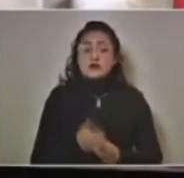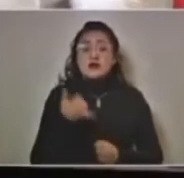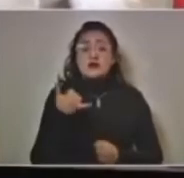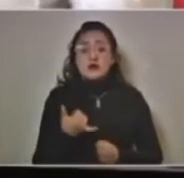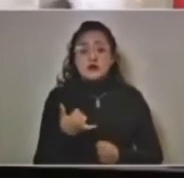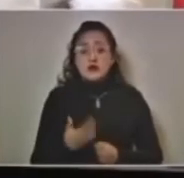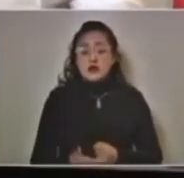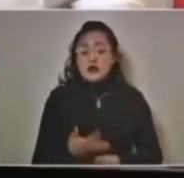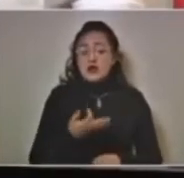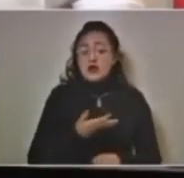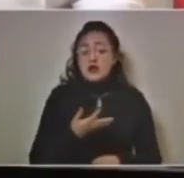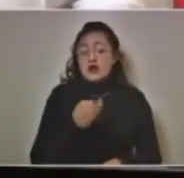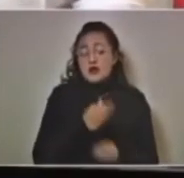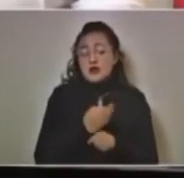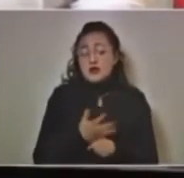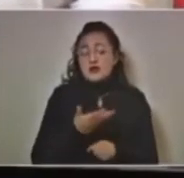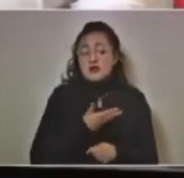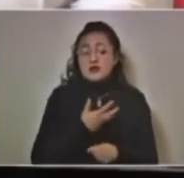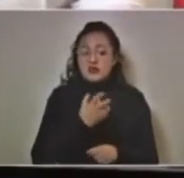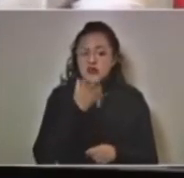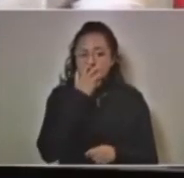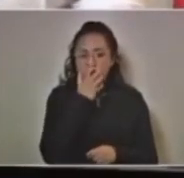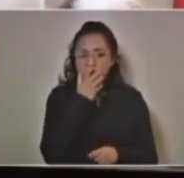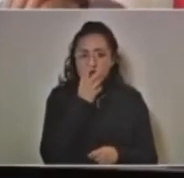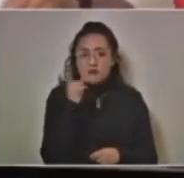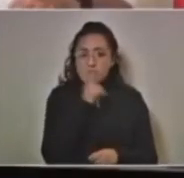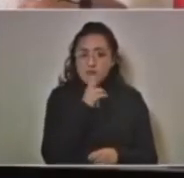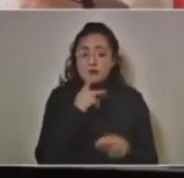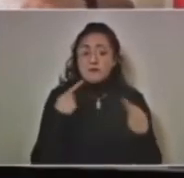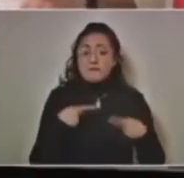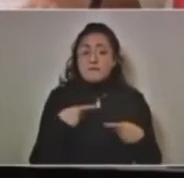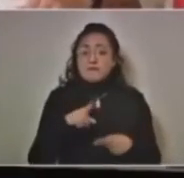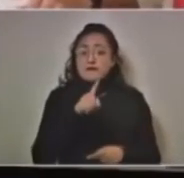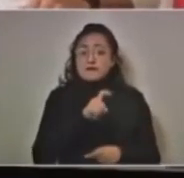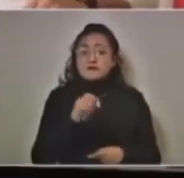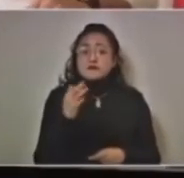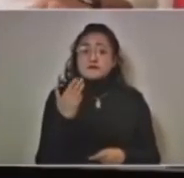estamos utilizando hasta el momento ciento cincuenta y siete ventiladores y Gracias